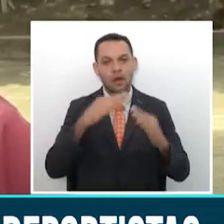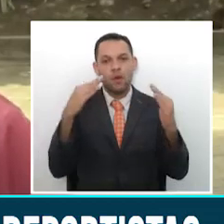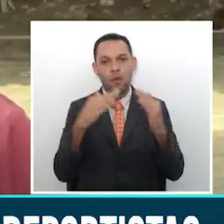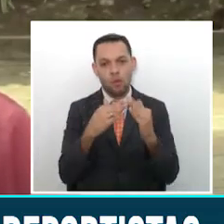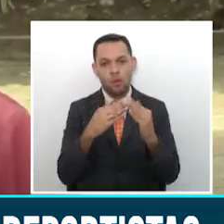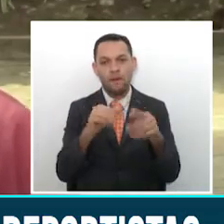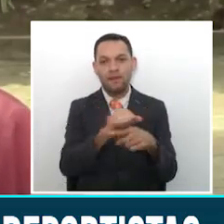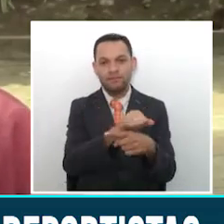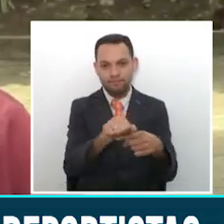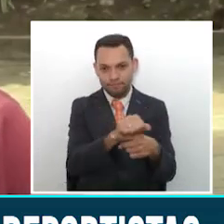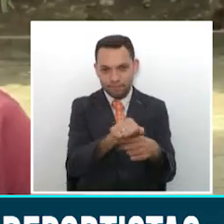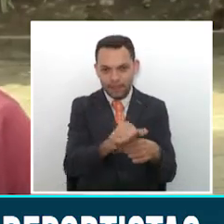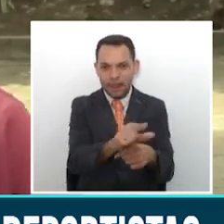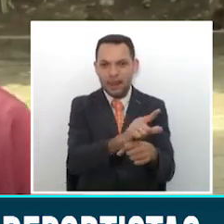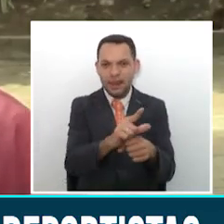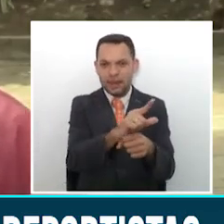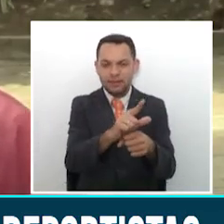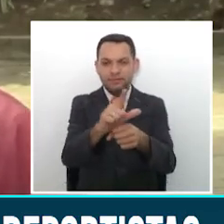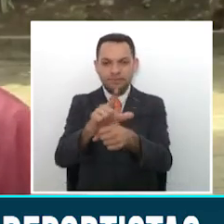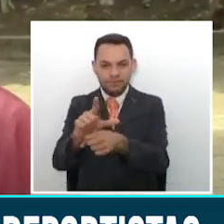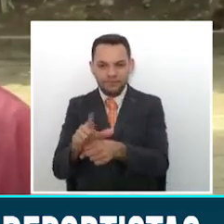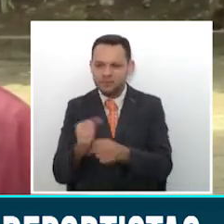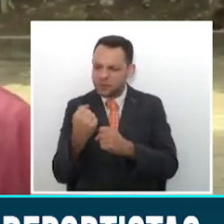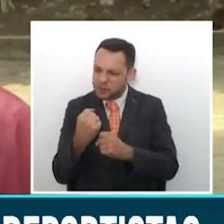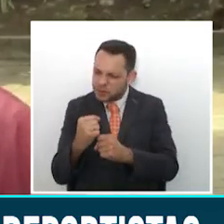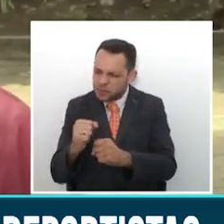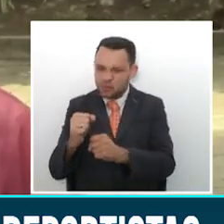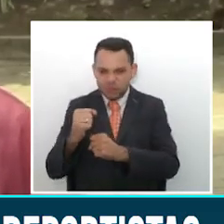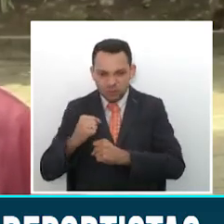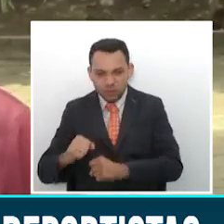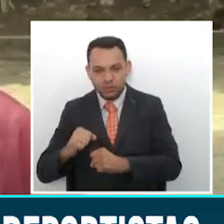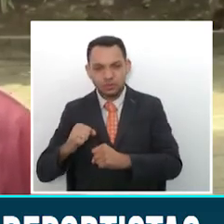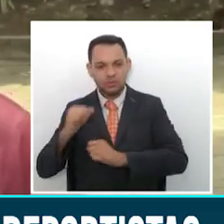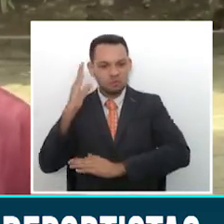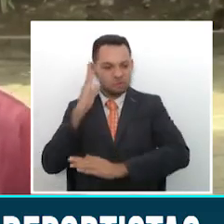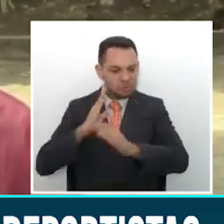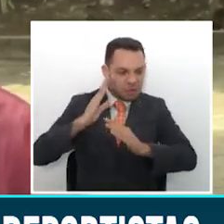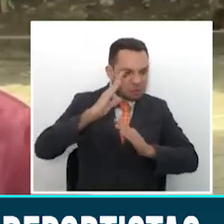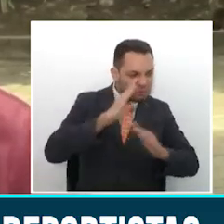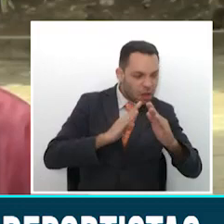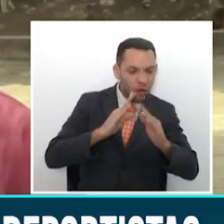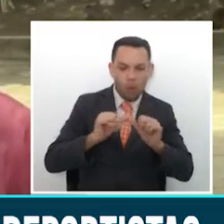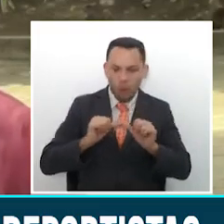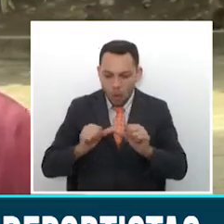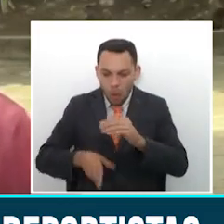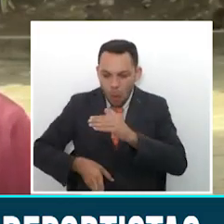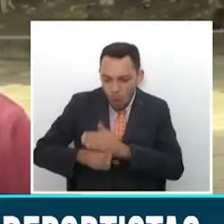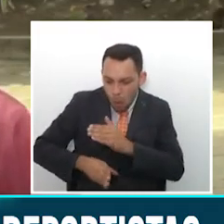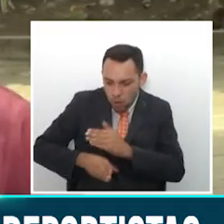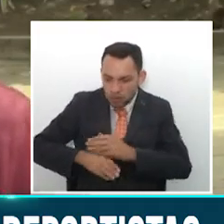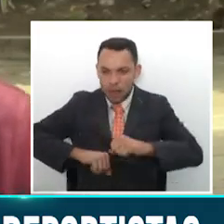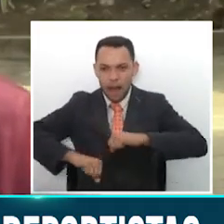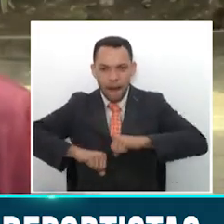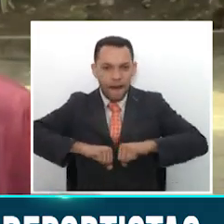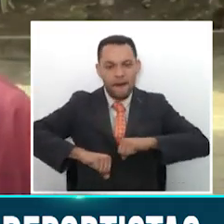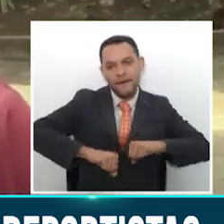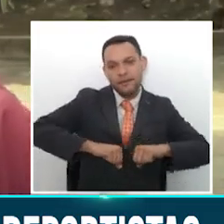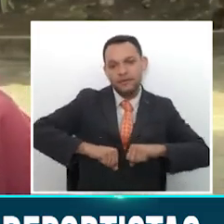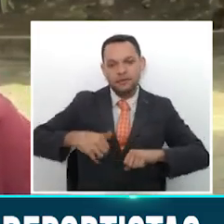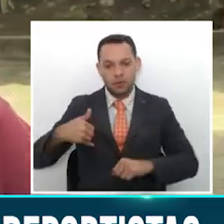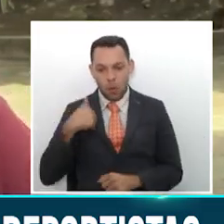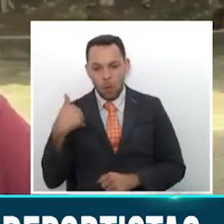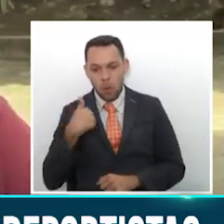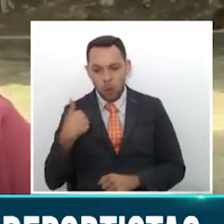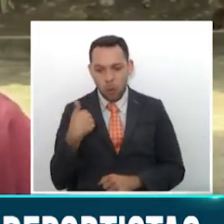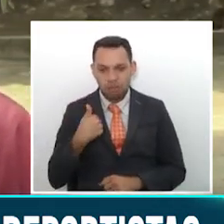de hacer un reto marcial y muy deportivo para que sigan activos todos los muchachos. No hay nada como que los